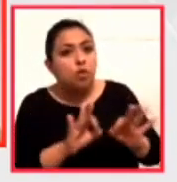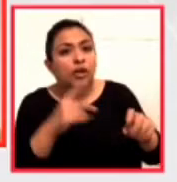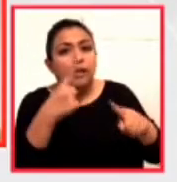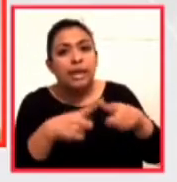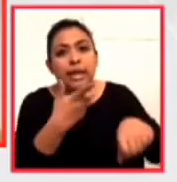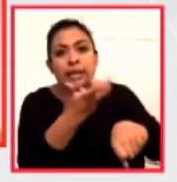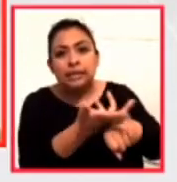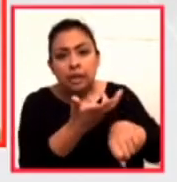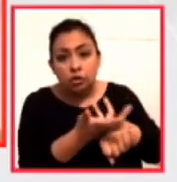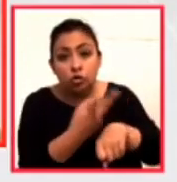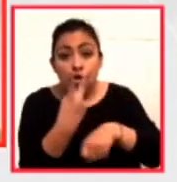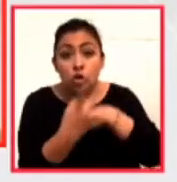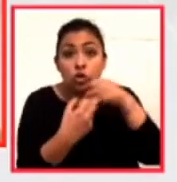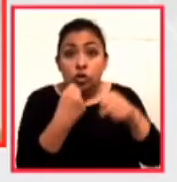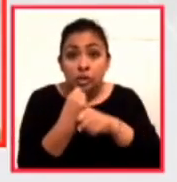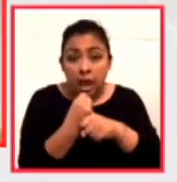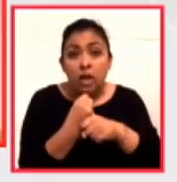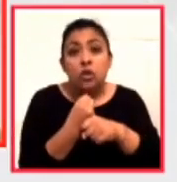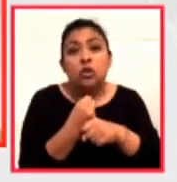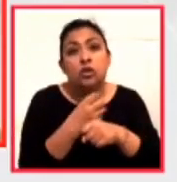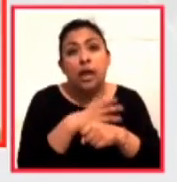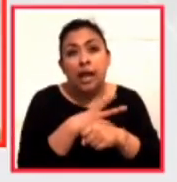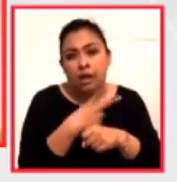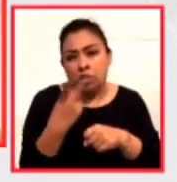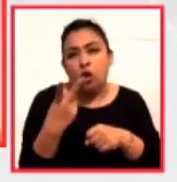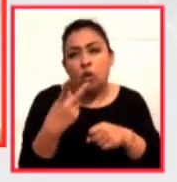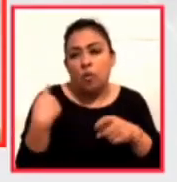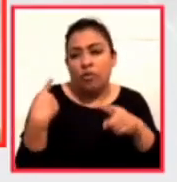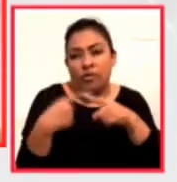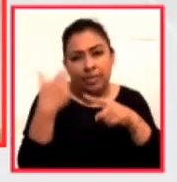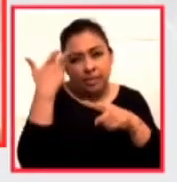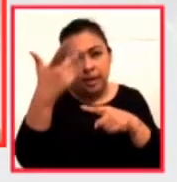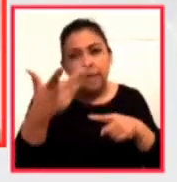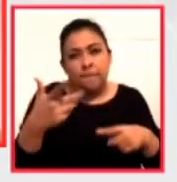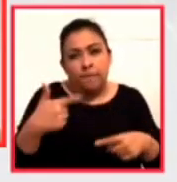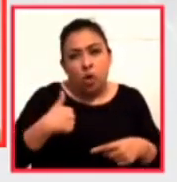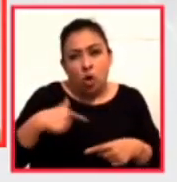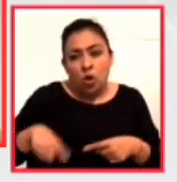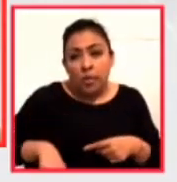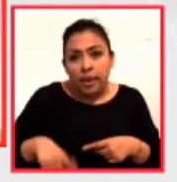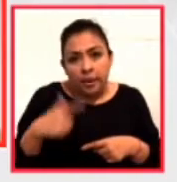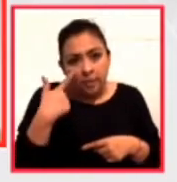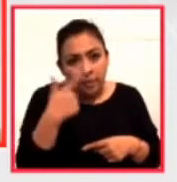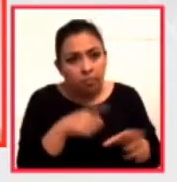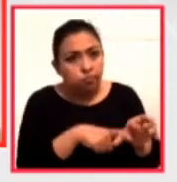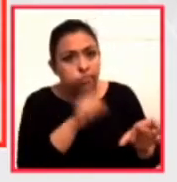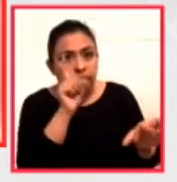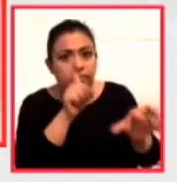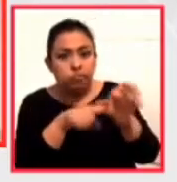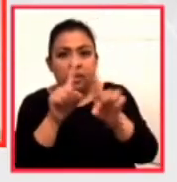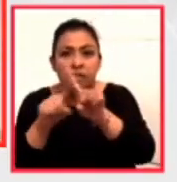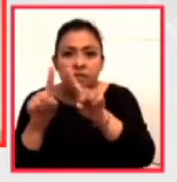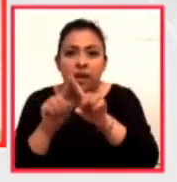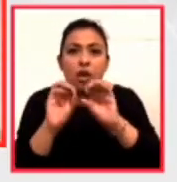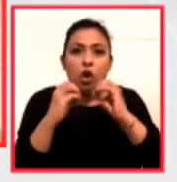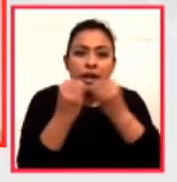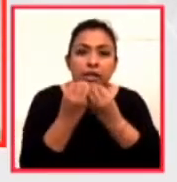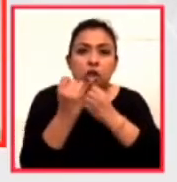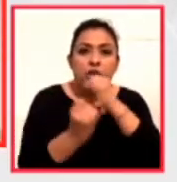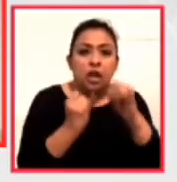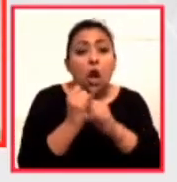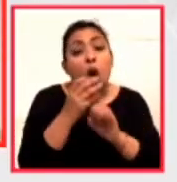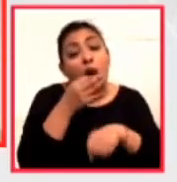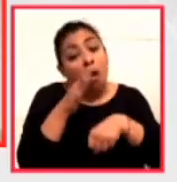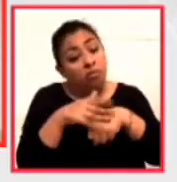que en los dos años que se llevan prácticamente de gobierno, se ha salido de organizaciones internacionales o ha amenazado con hacerlo,